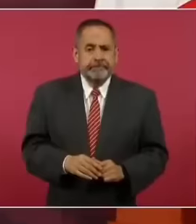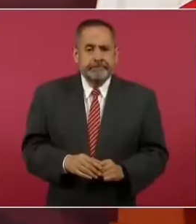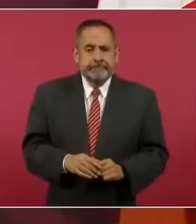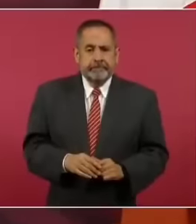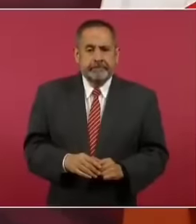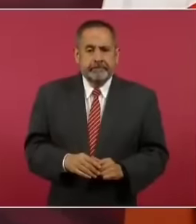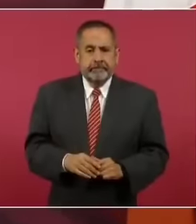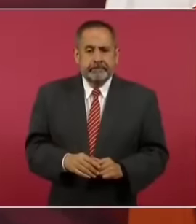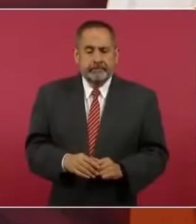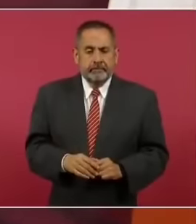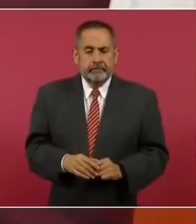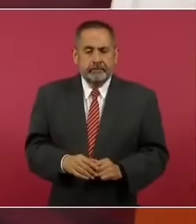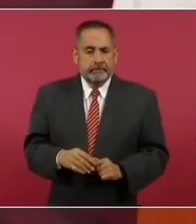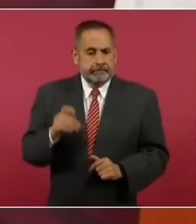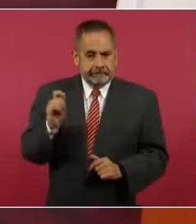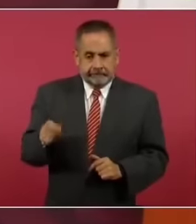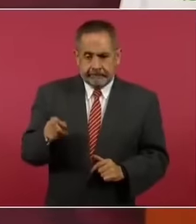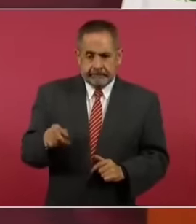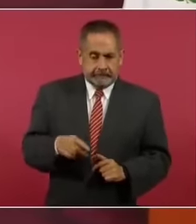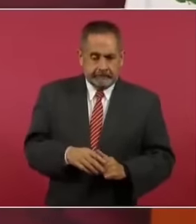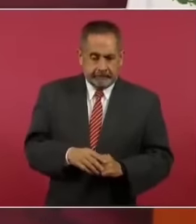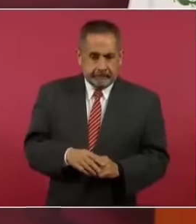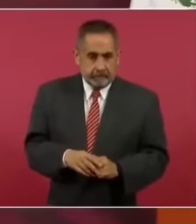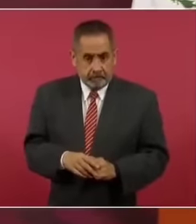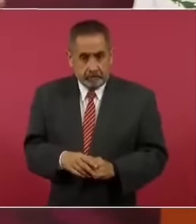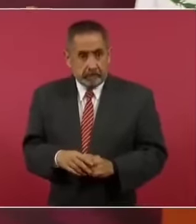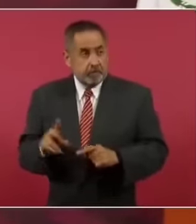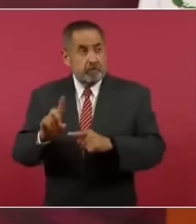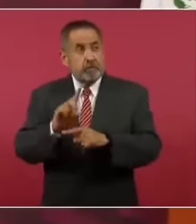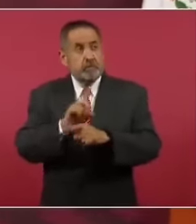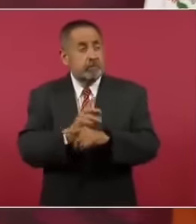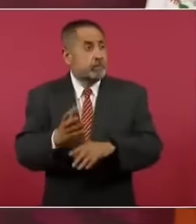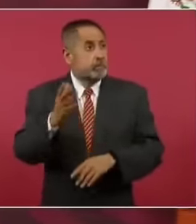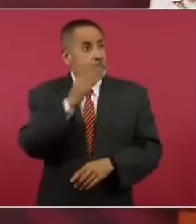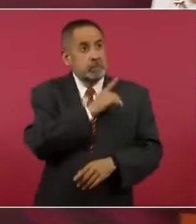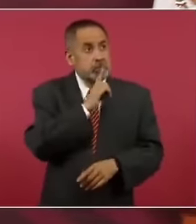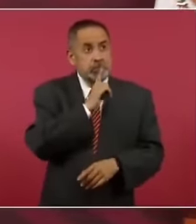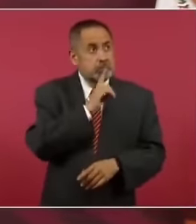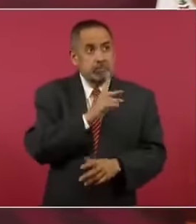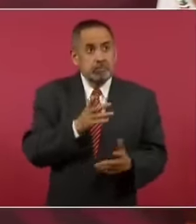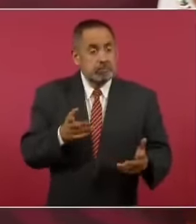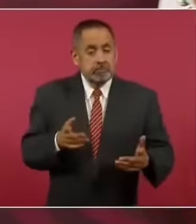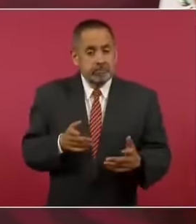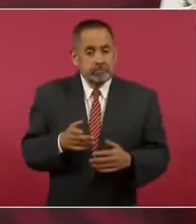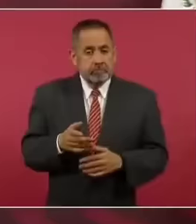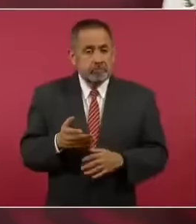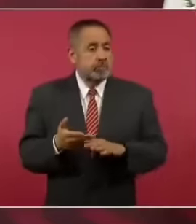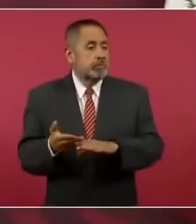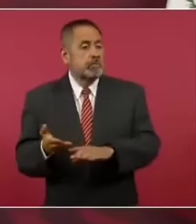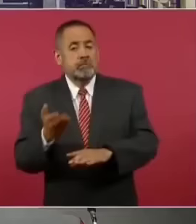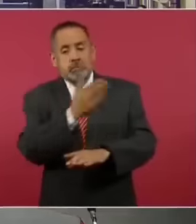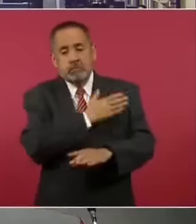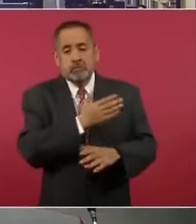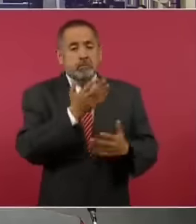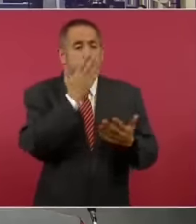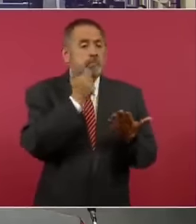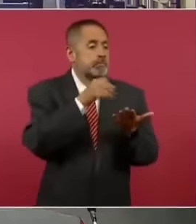Desde hacía mucho tiempo, bueno, no había registros